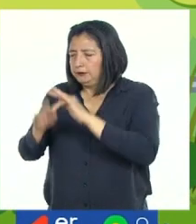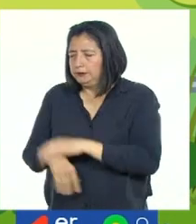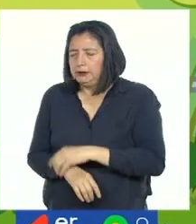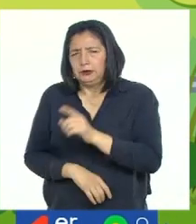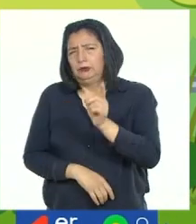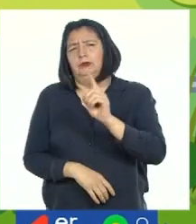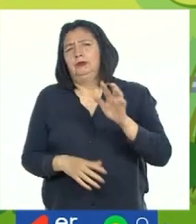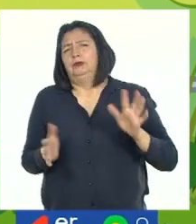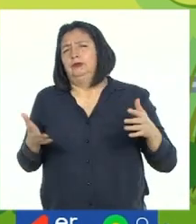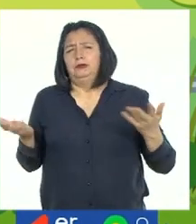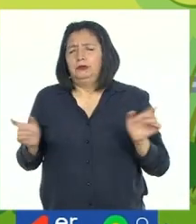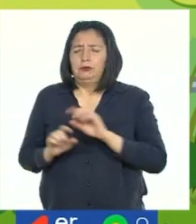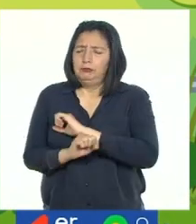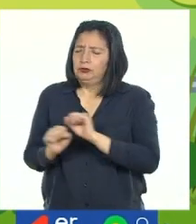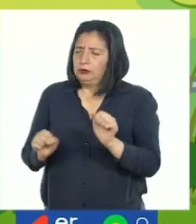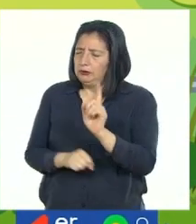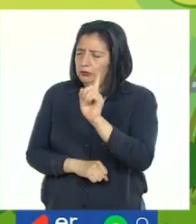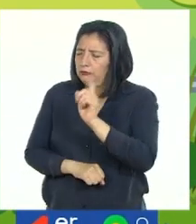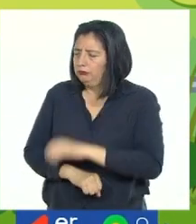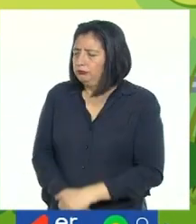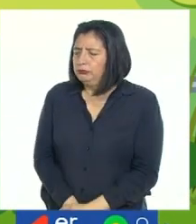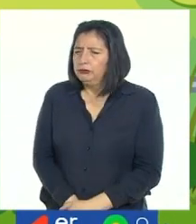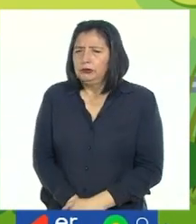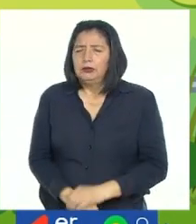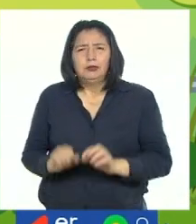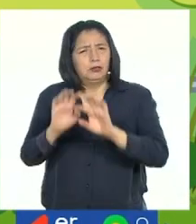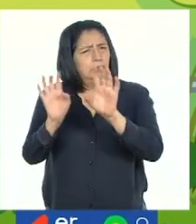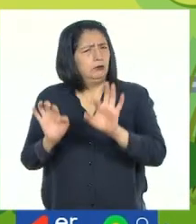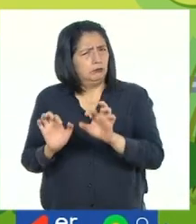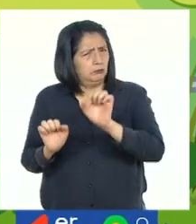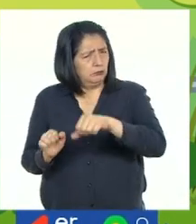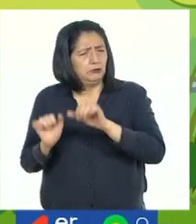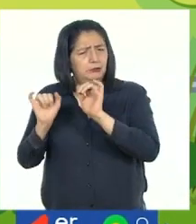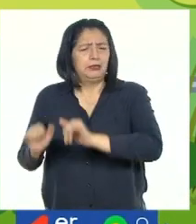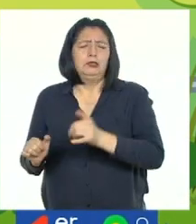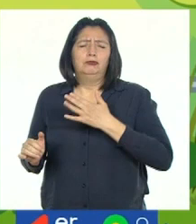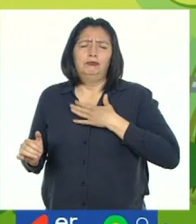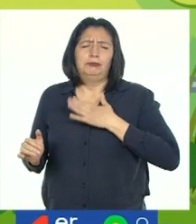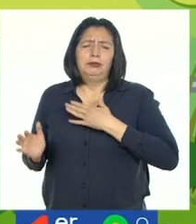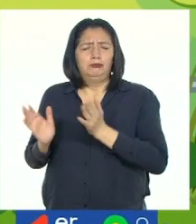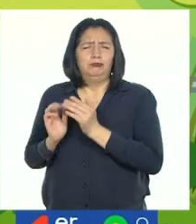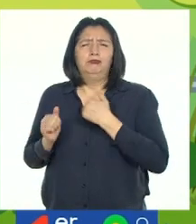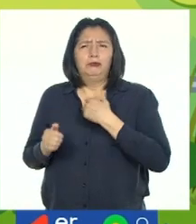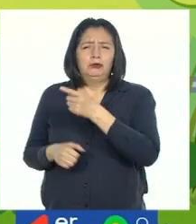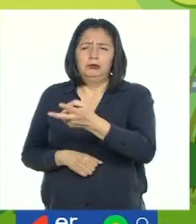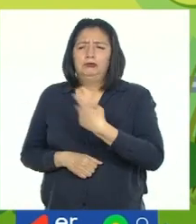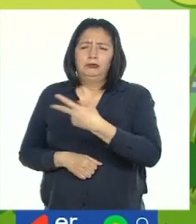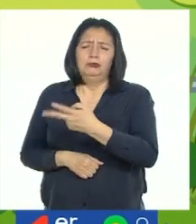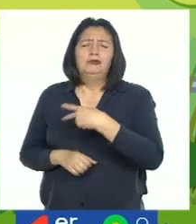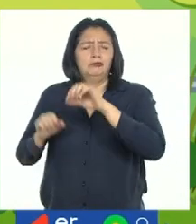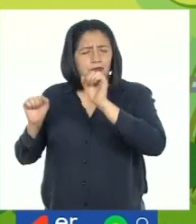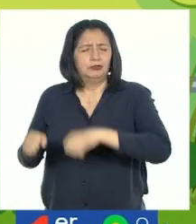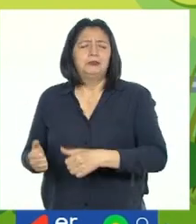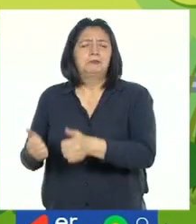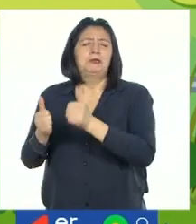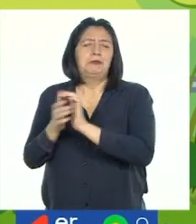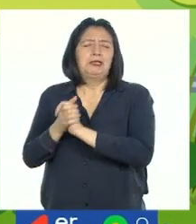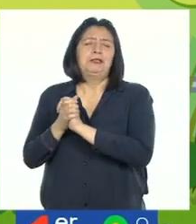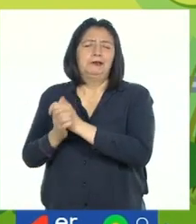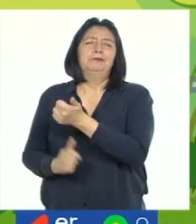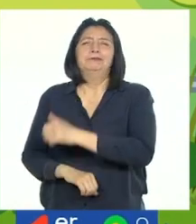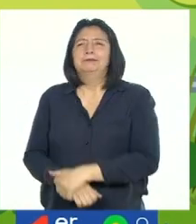Eso no puede ser posible. La computadora se quedará conmigo. Ella y yo sí somos buenas